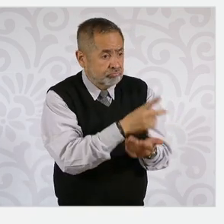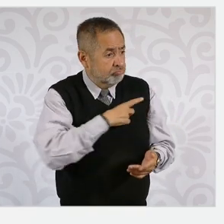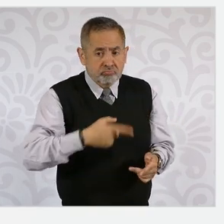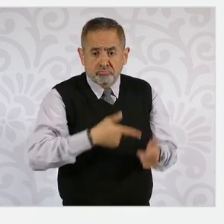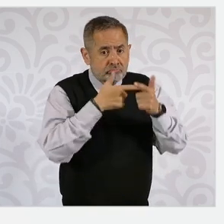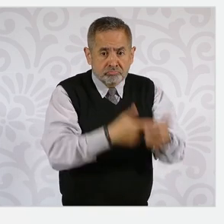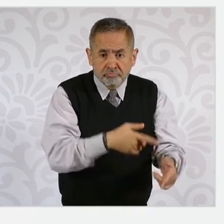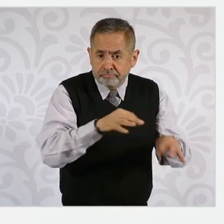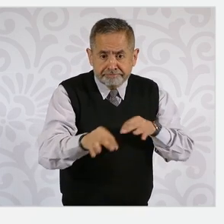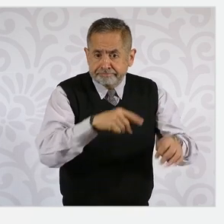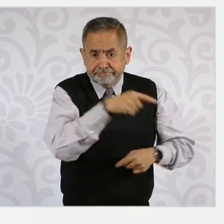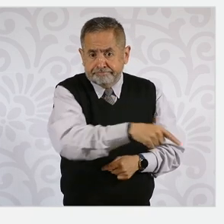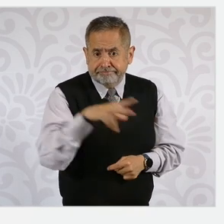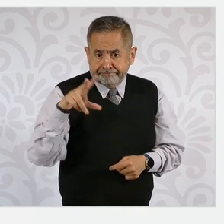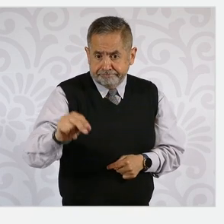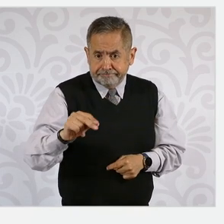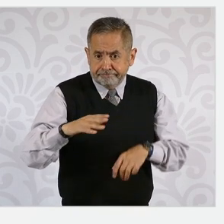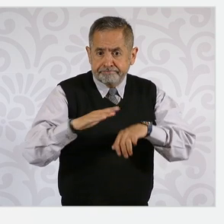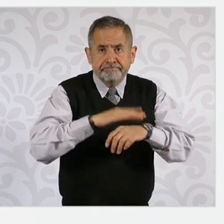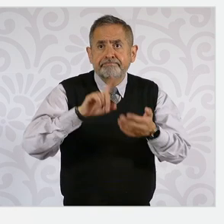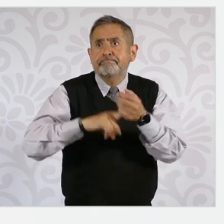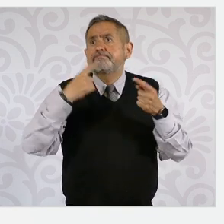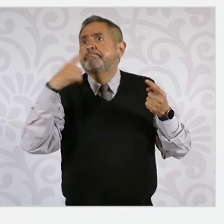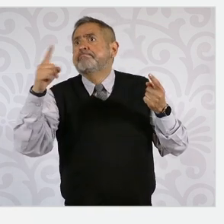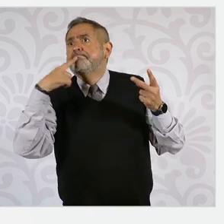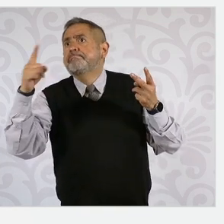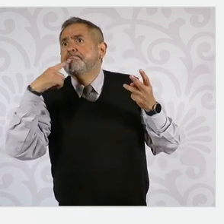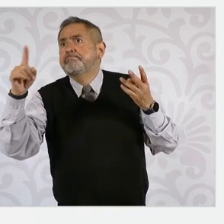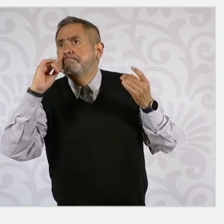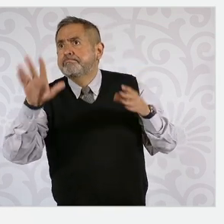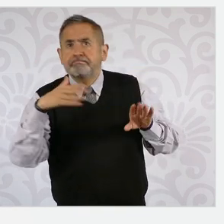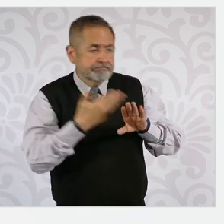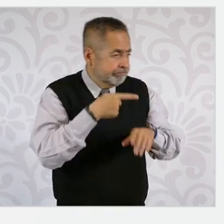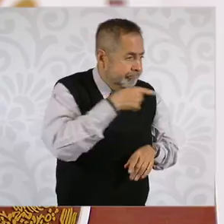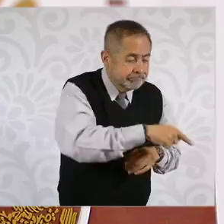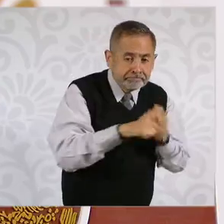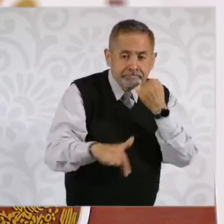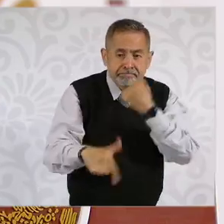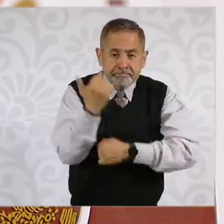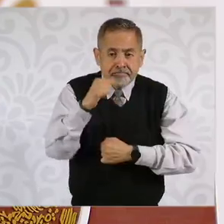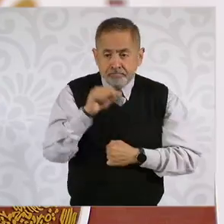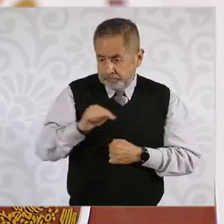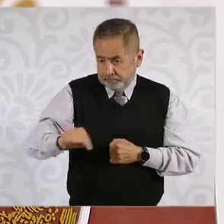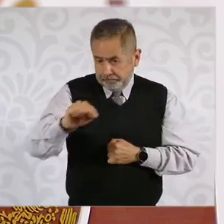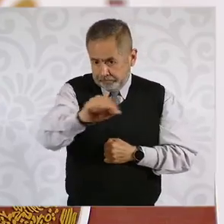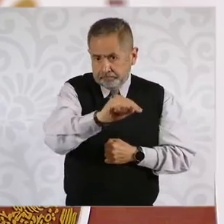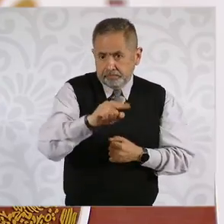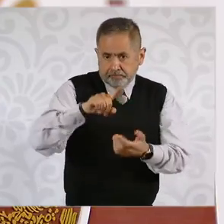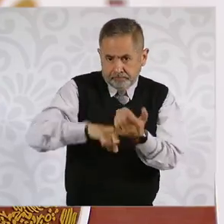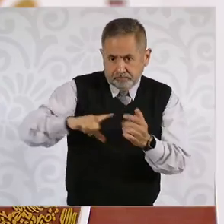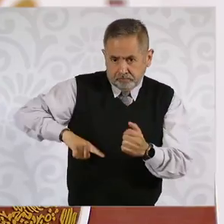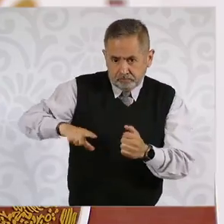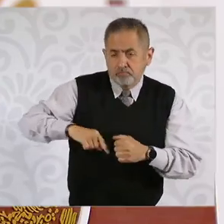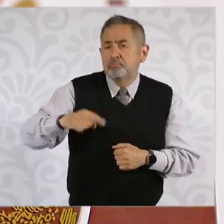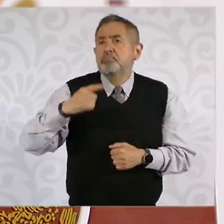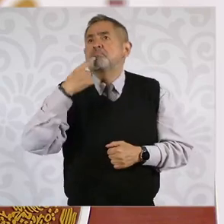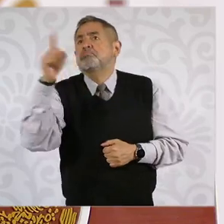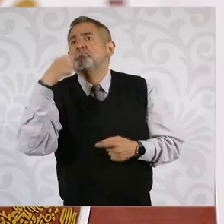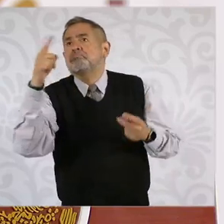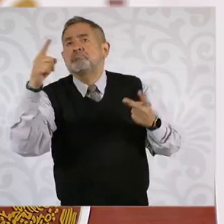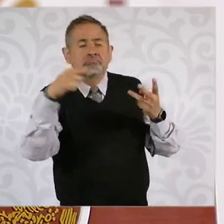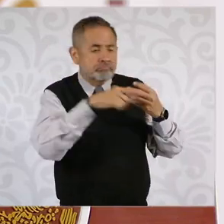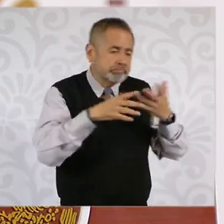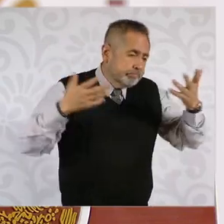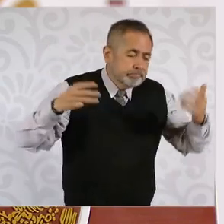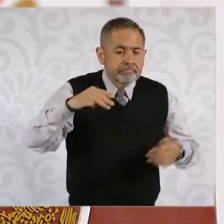su suspensión, tras las denuncias en su contra de 12 servidores públicos. Sin embargo, en marzo de